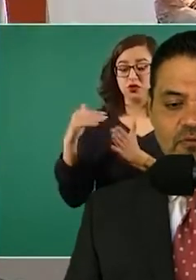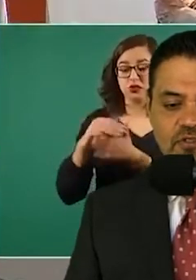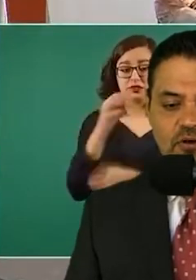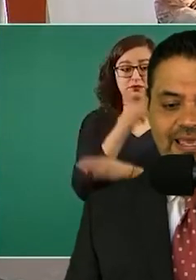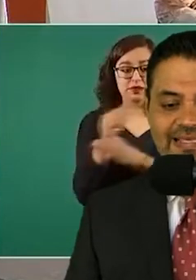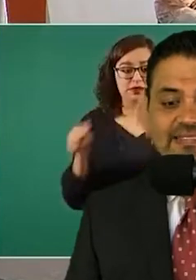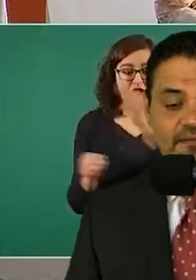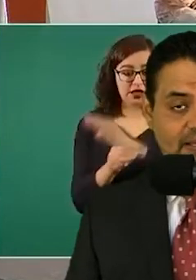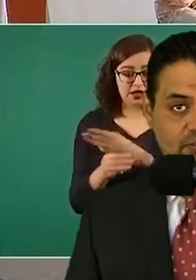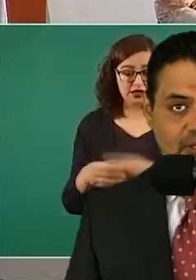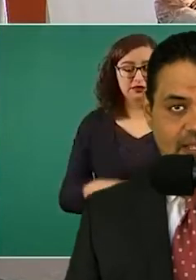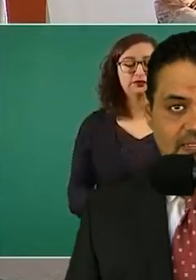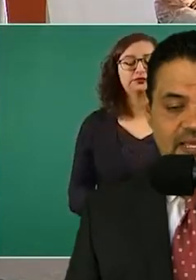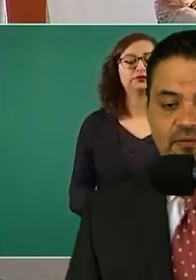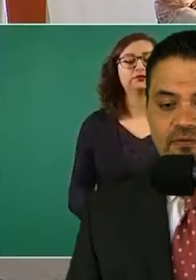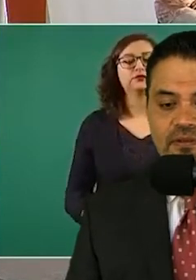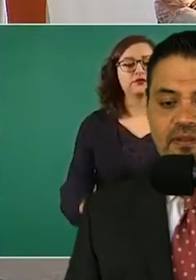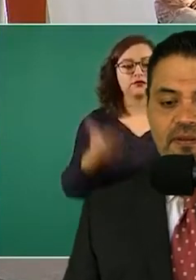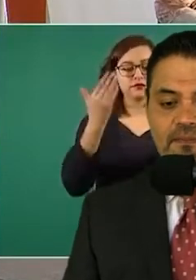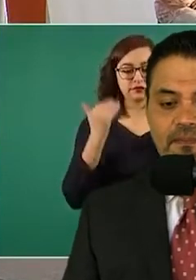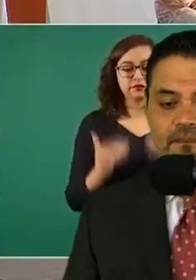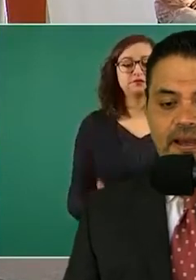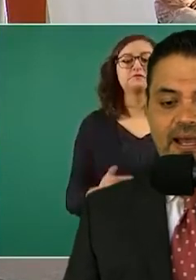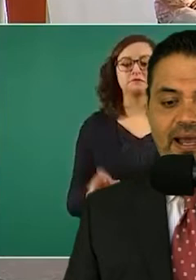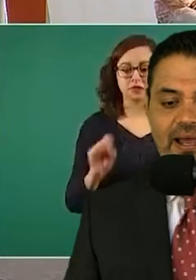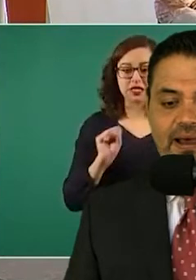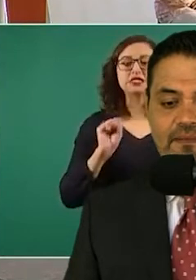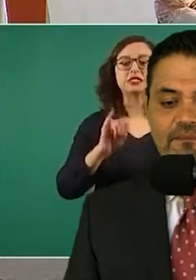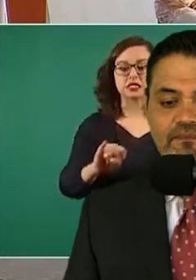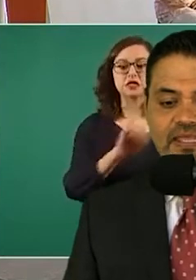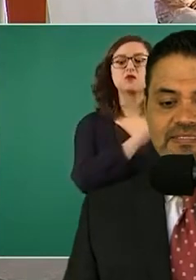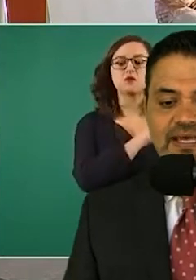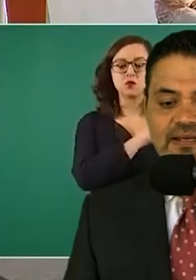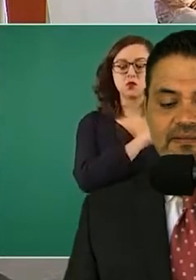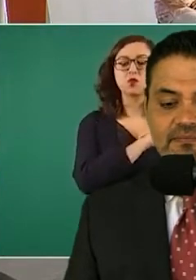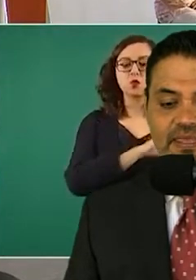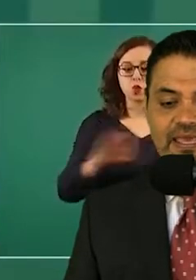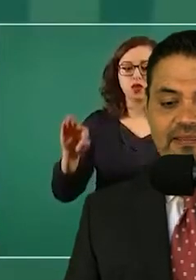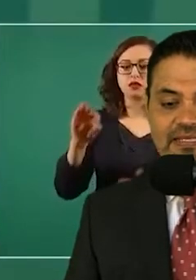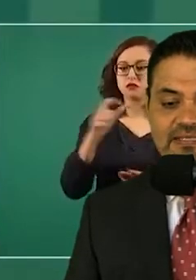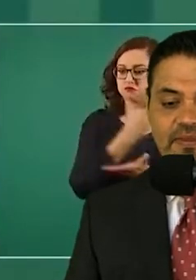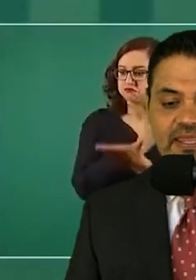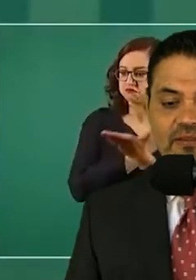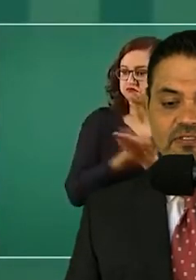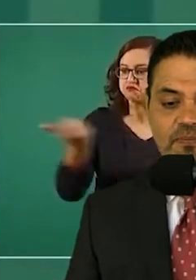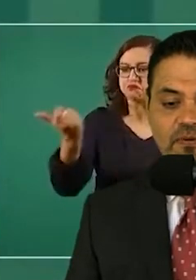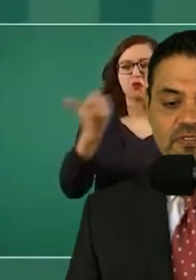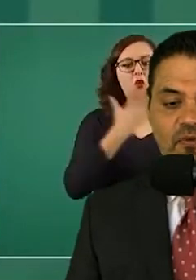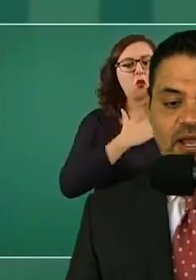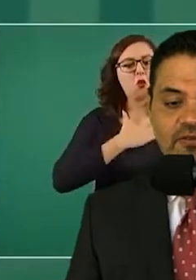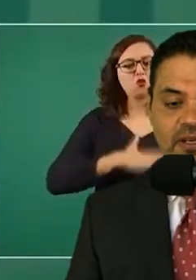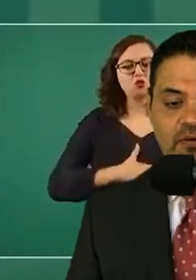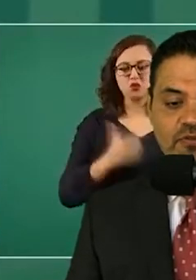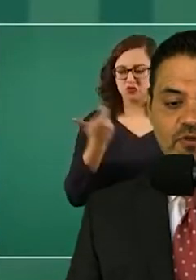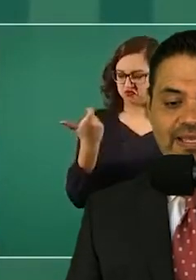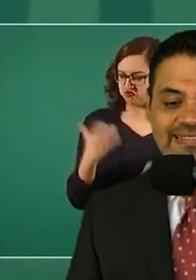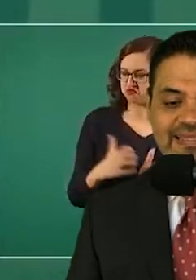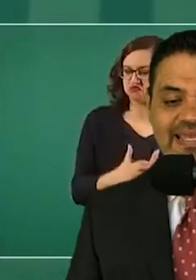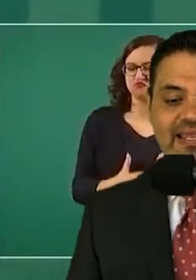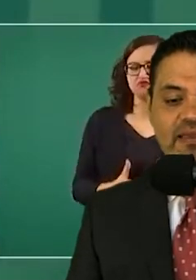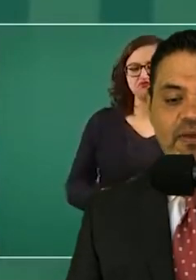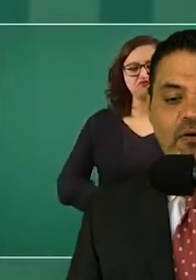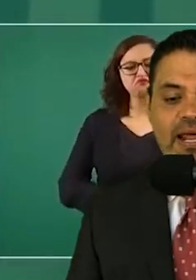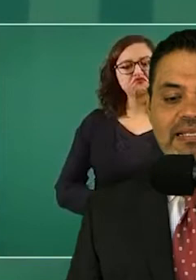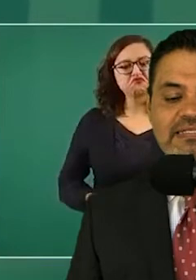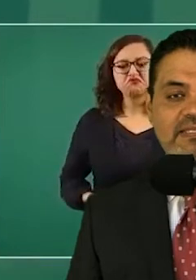anunció que este abasto alcanzado va a estar vigente hasta mediados del próximo año y reconoció que